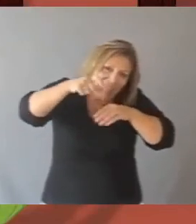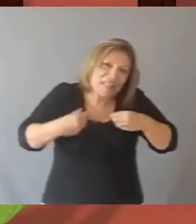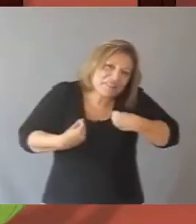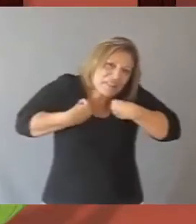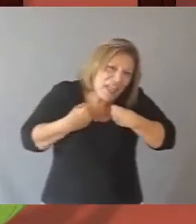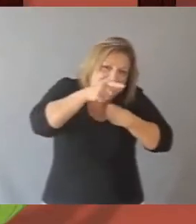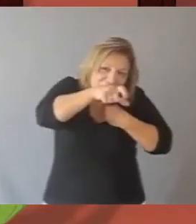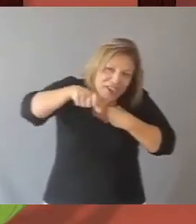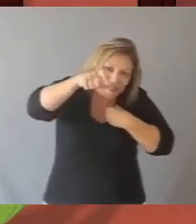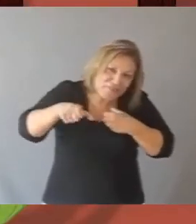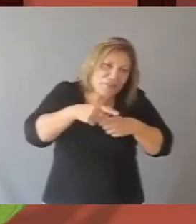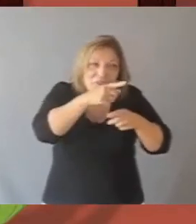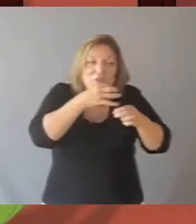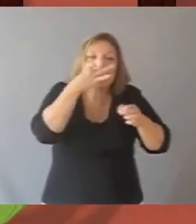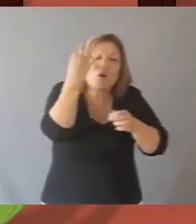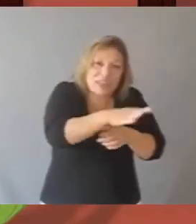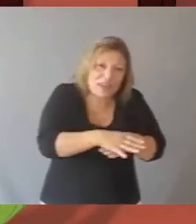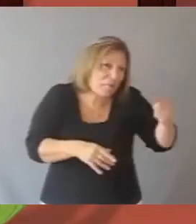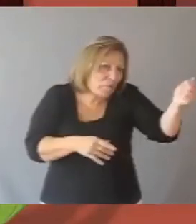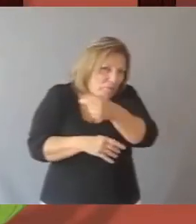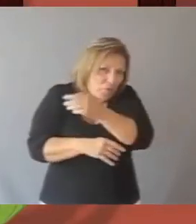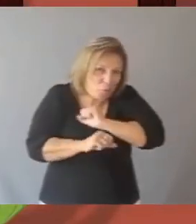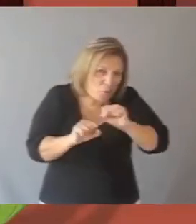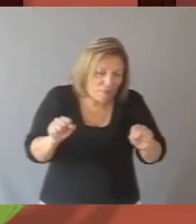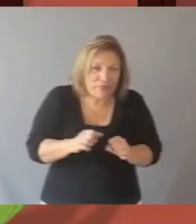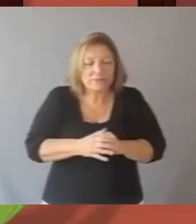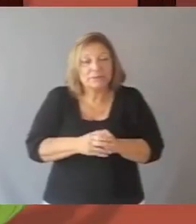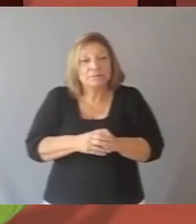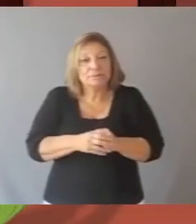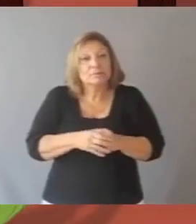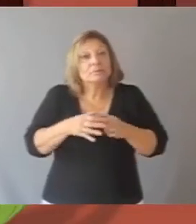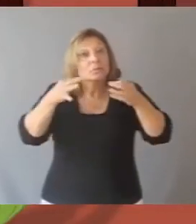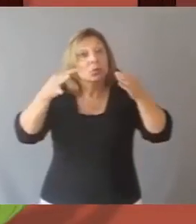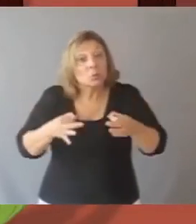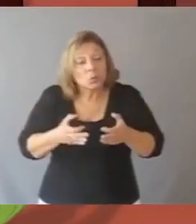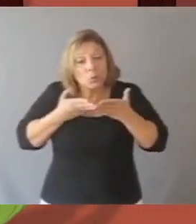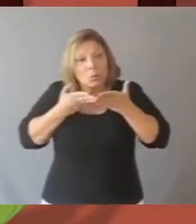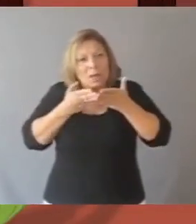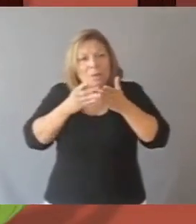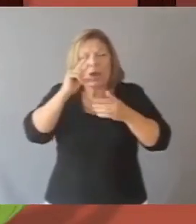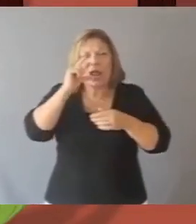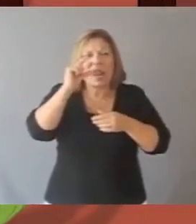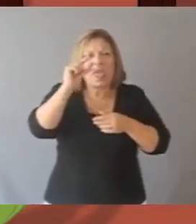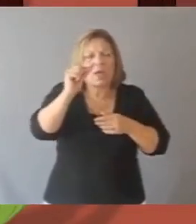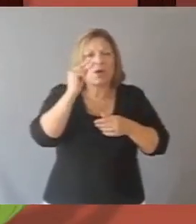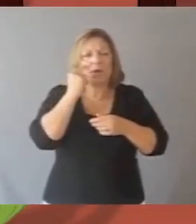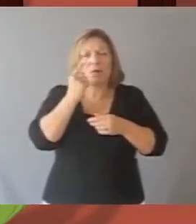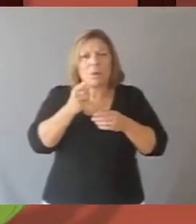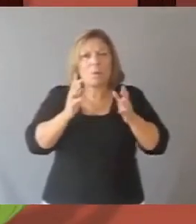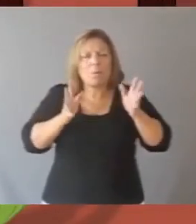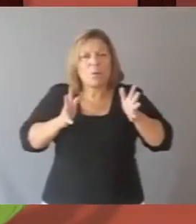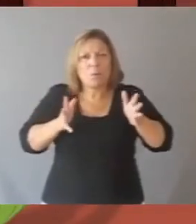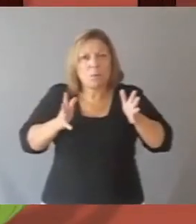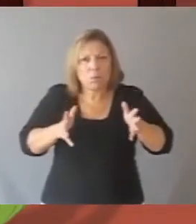buque? Podía hacer todo el ruido que quisiera, por allí no iba a pasar. En efecto, el vapor estaba muy lejos todavía